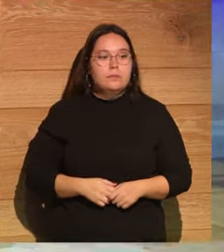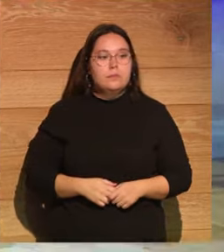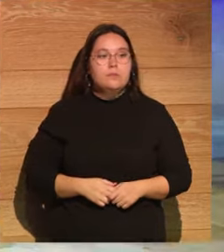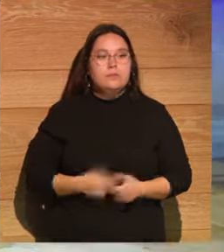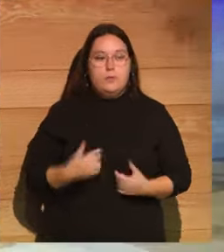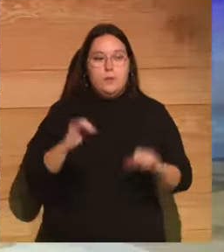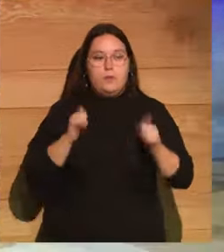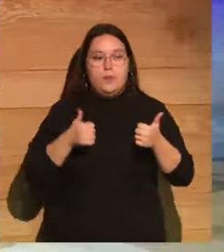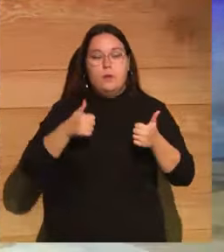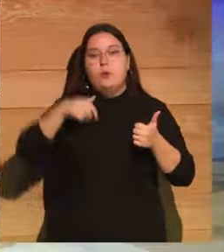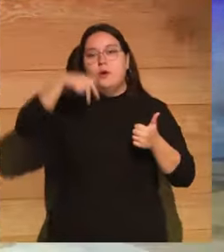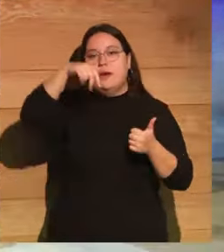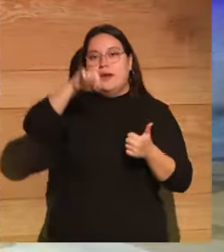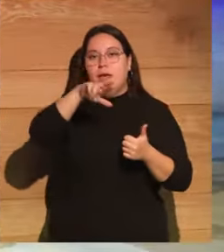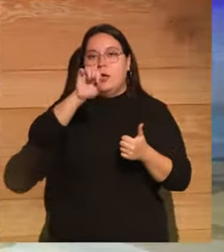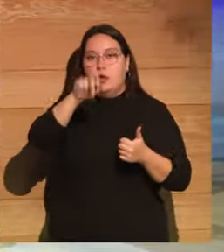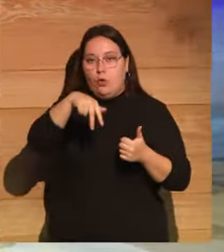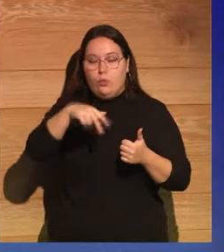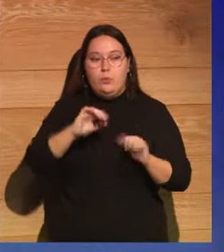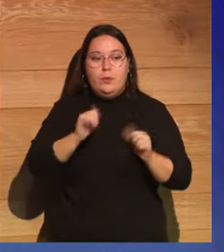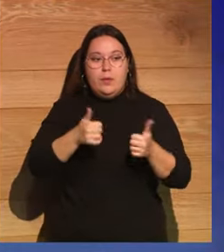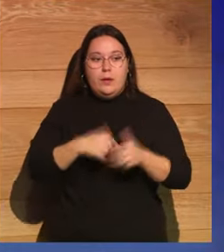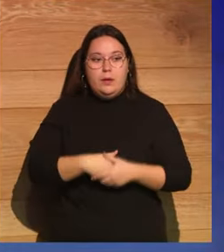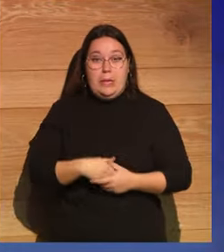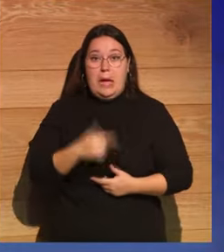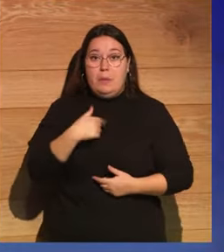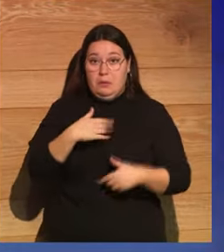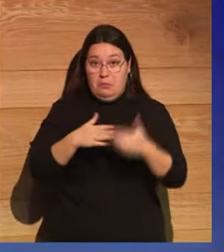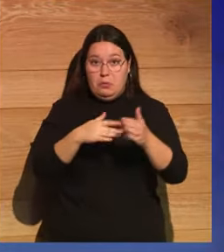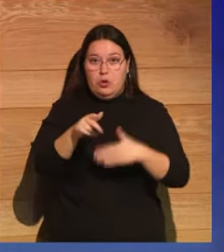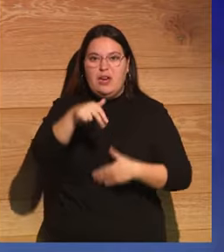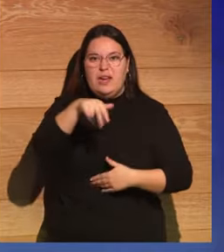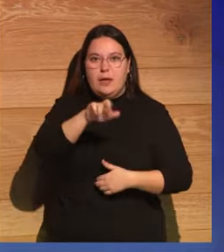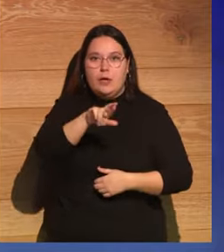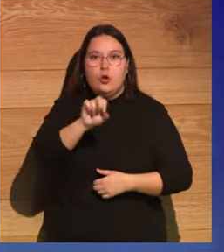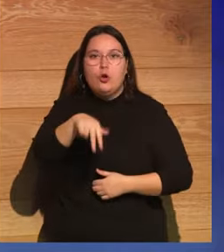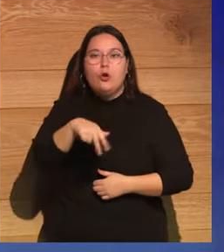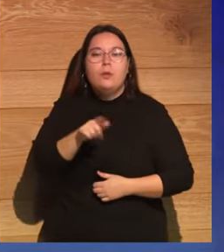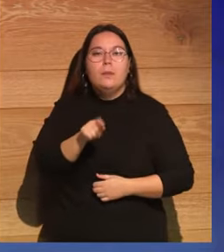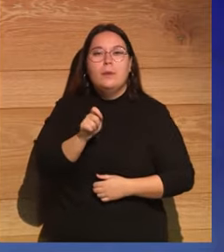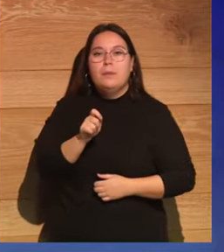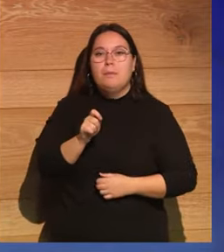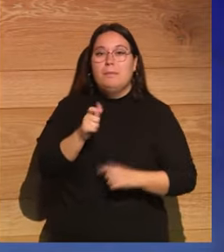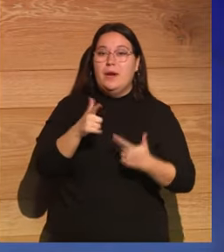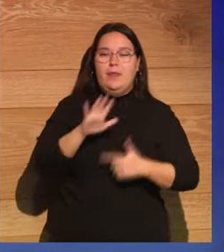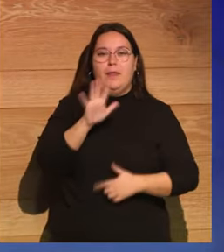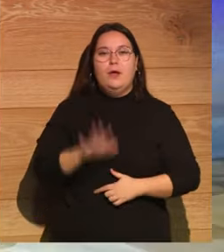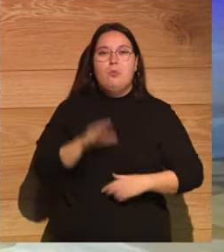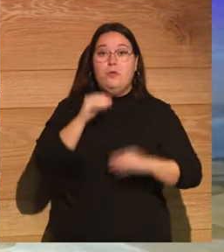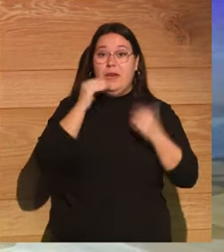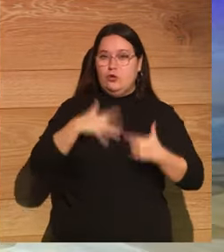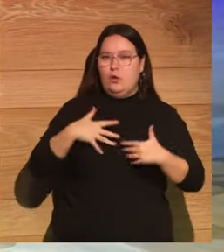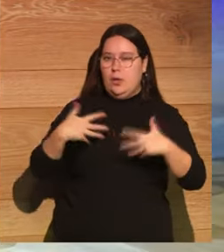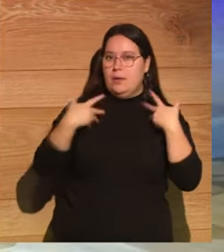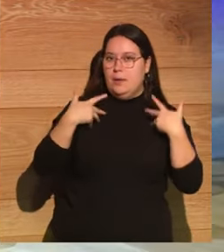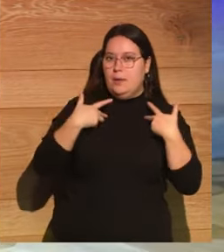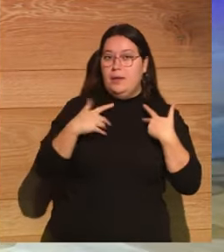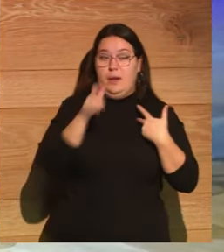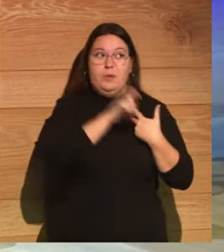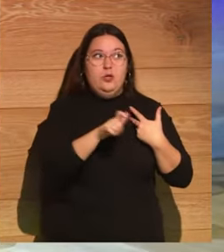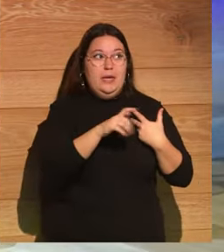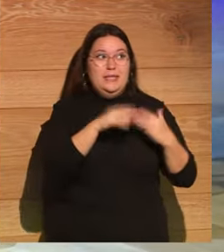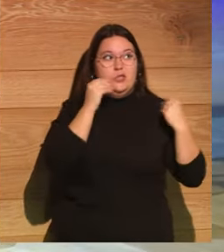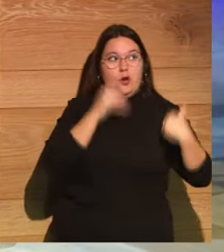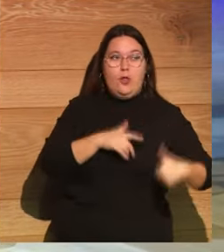Voy a empezar por Nerón, Néstor, porque a mí Nerón, como tanta otra gente, me parecen unas pobres víctimas de la historia y de los malos historiadores.